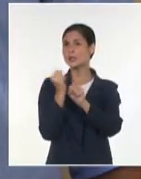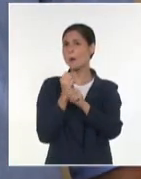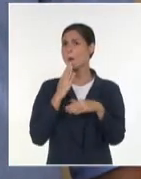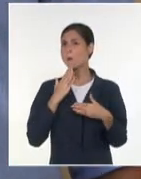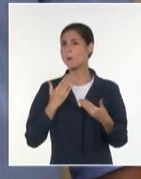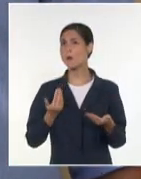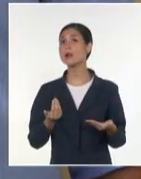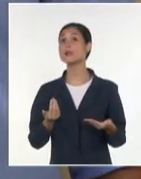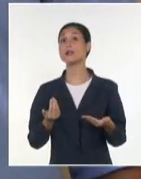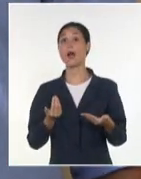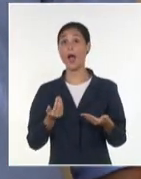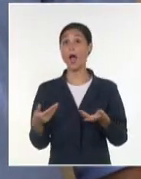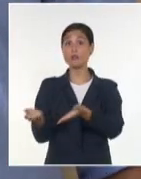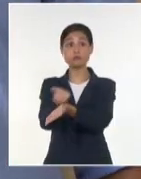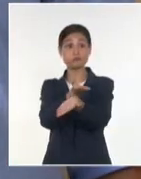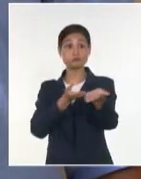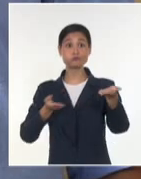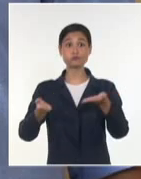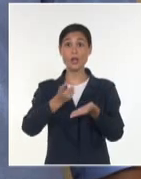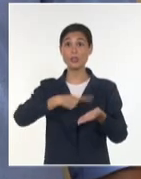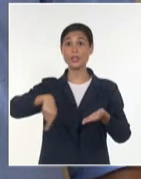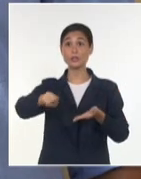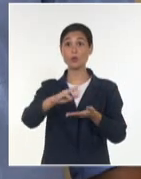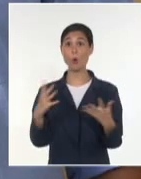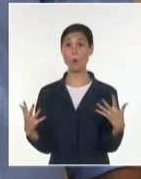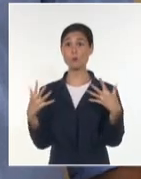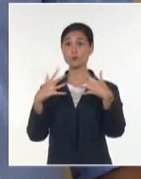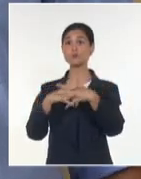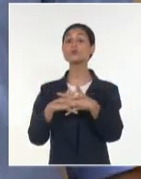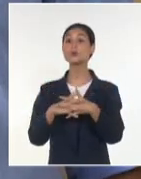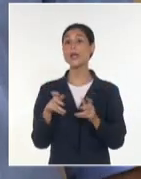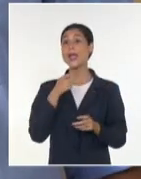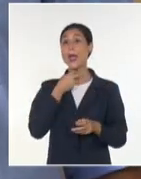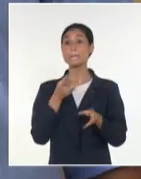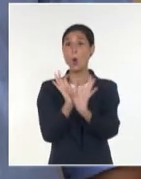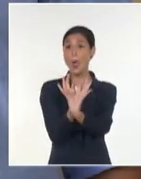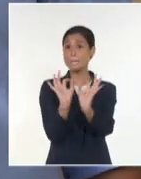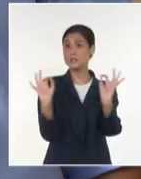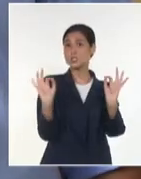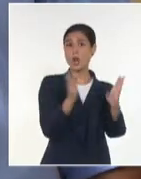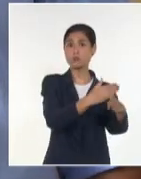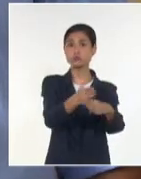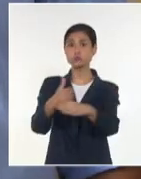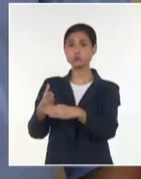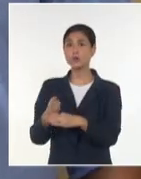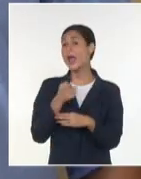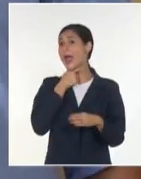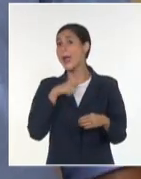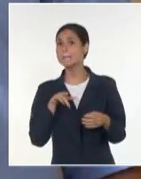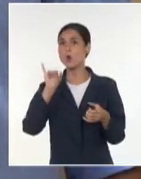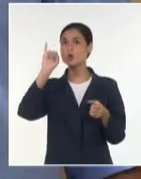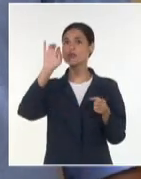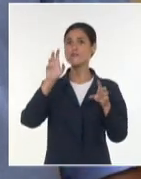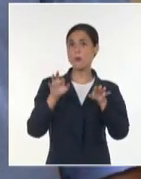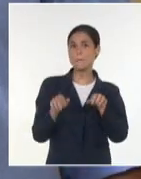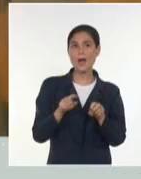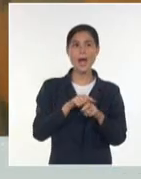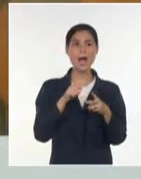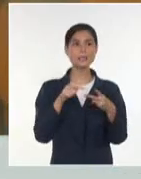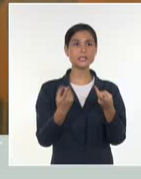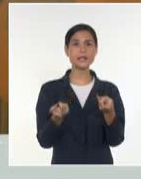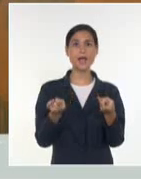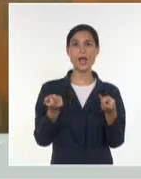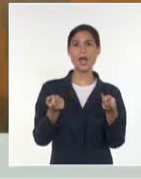es que logra la interrelación y articula muchas especialidades como son la ingeniería informática, ingeniería en telecomunicaciones y la ingeniería